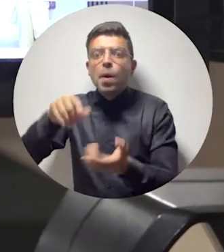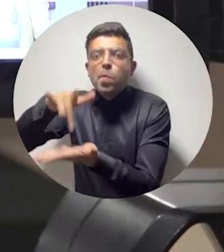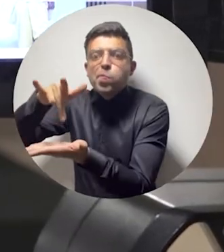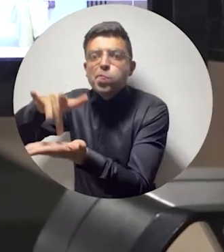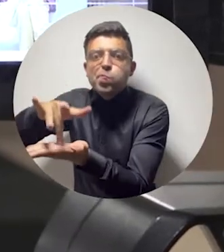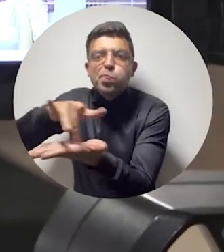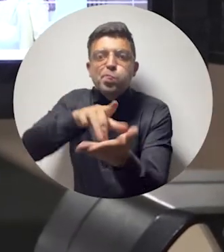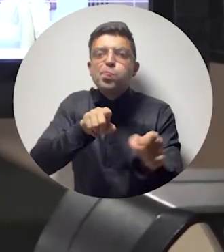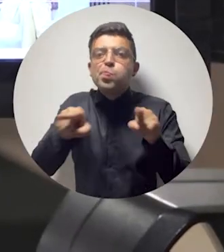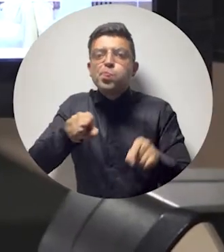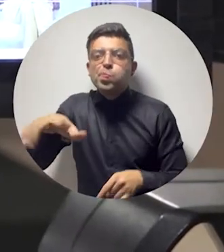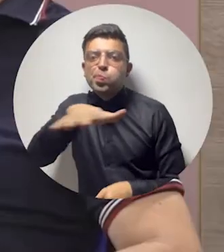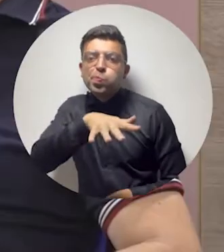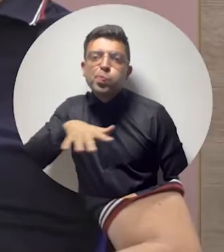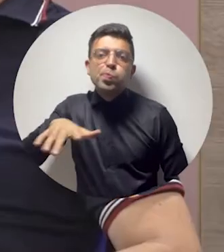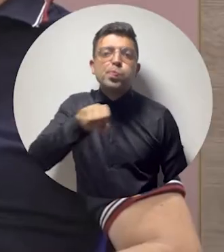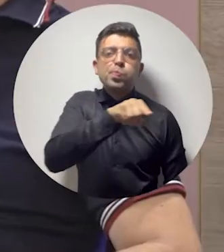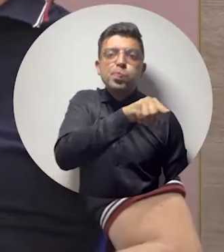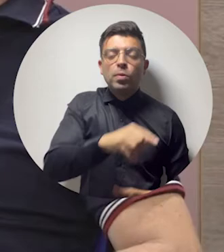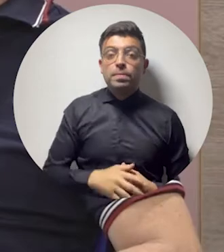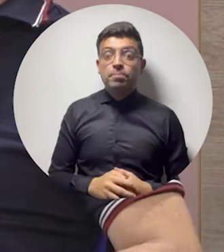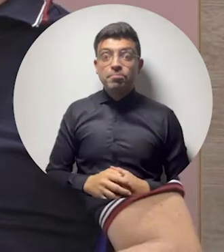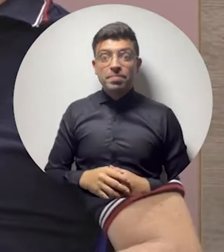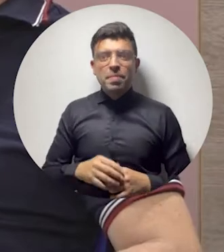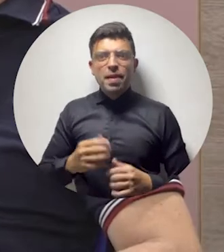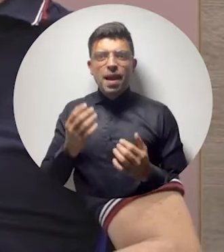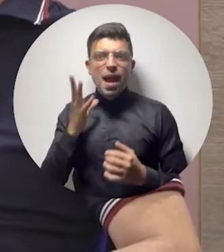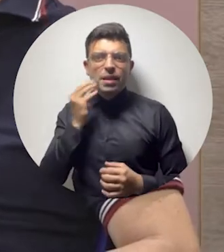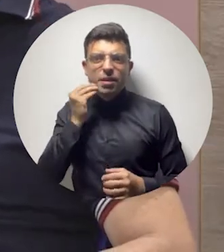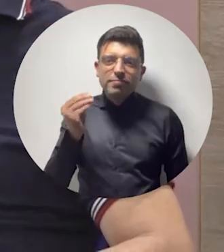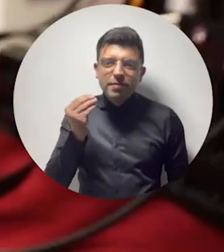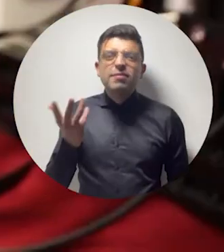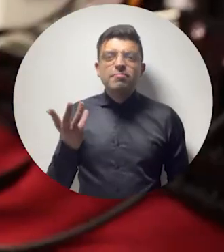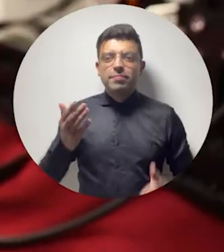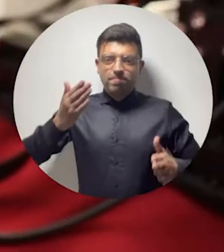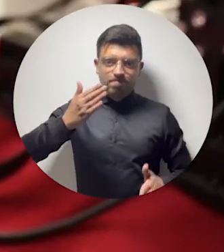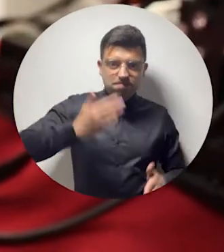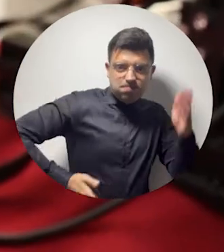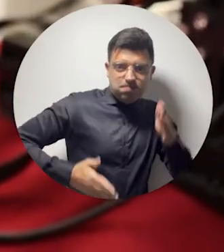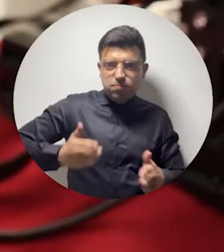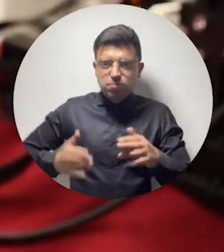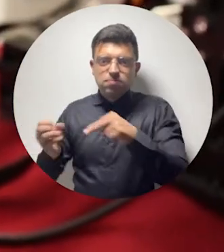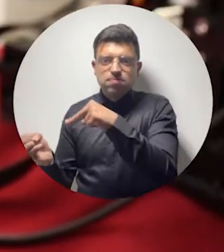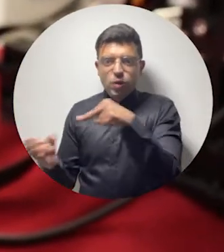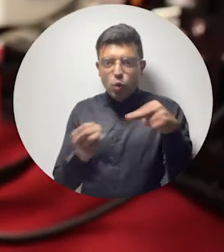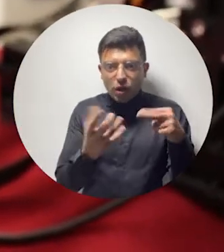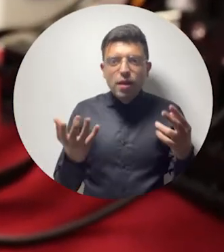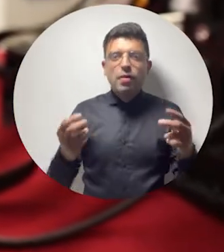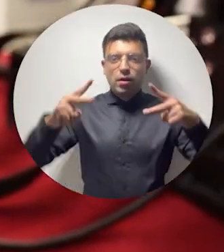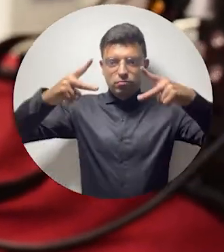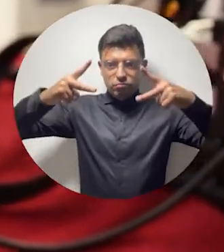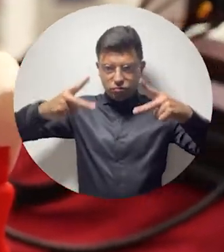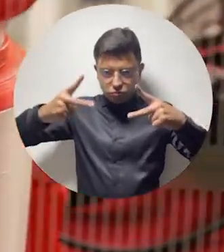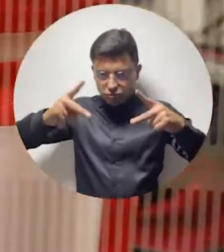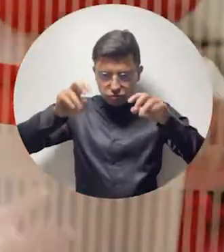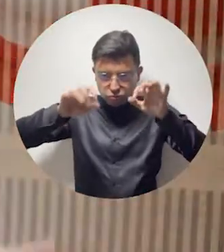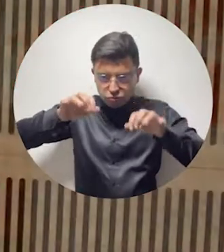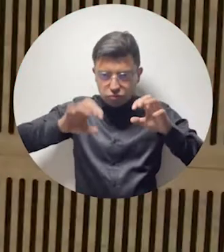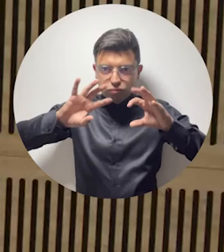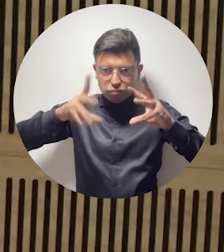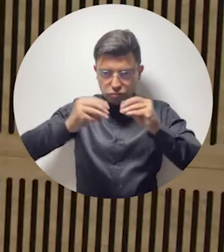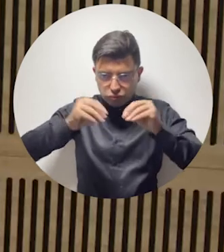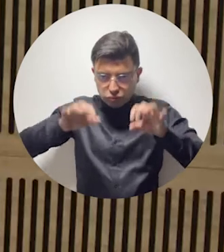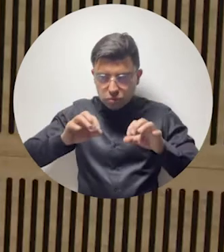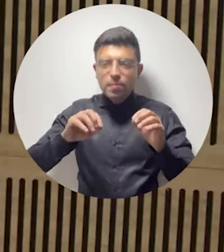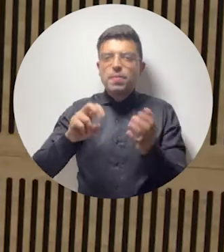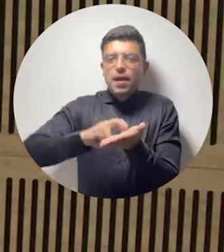algunos escenarios. La experiencia de robótica educativa, programación, impresión 3D y diferentes espacios de